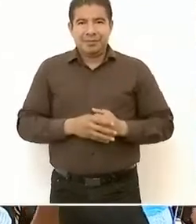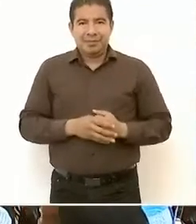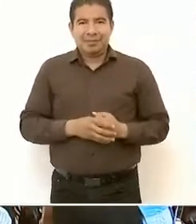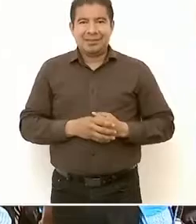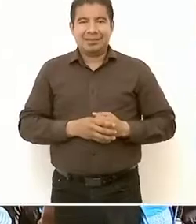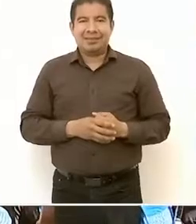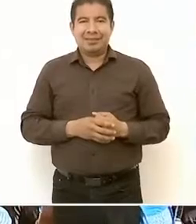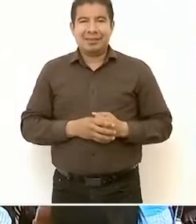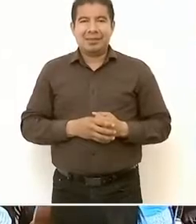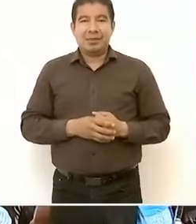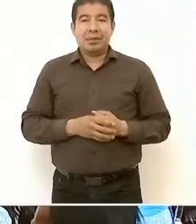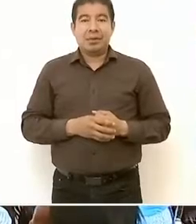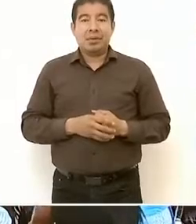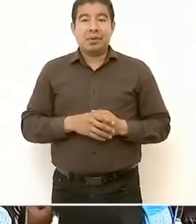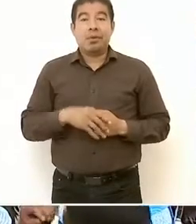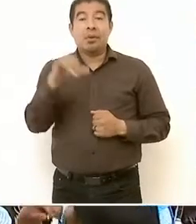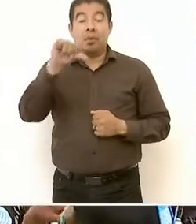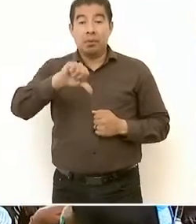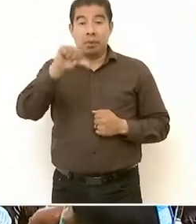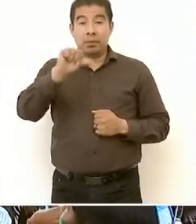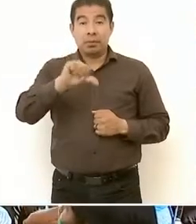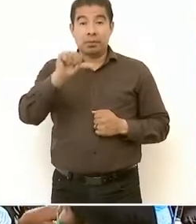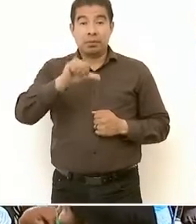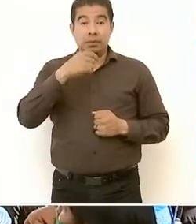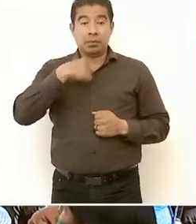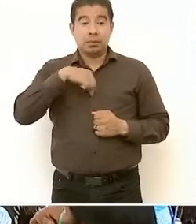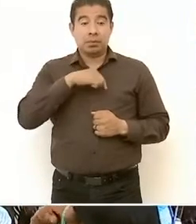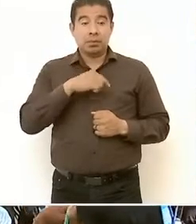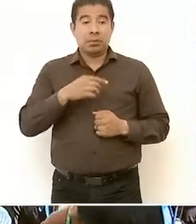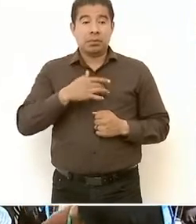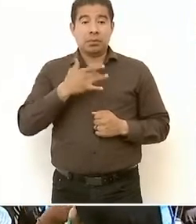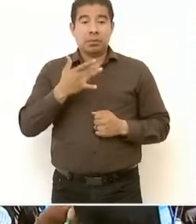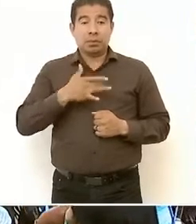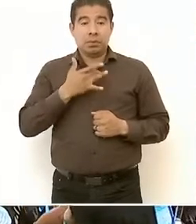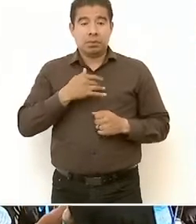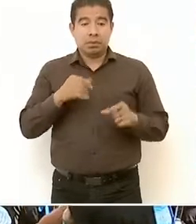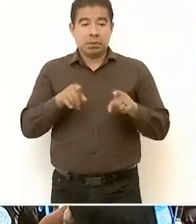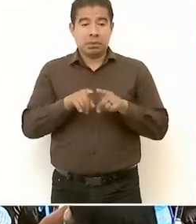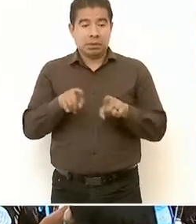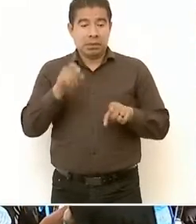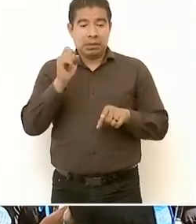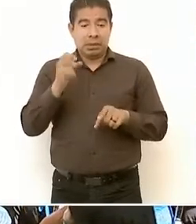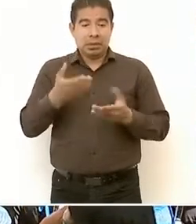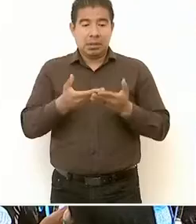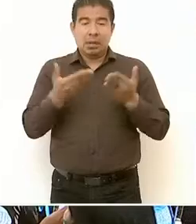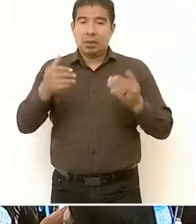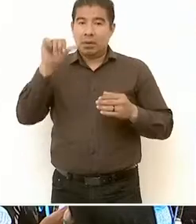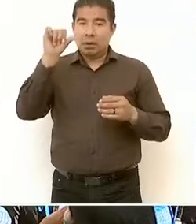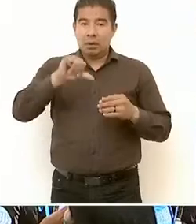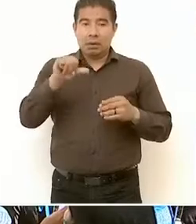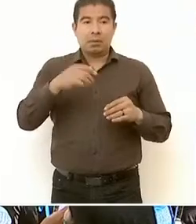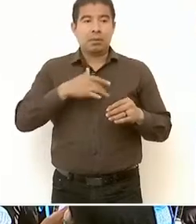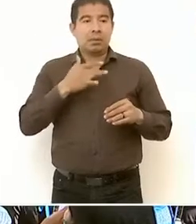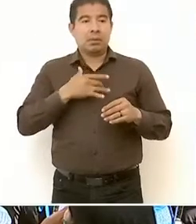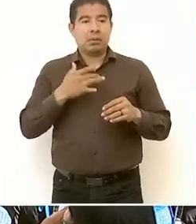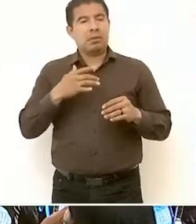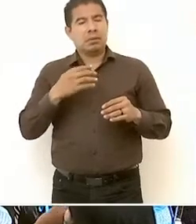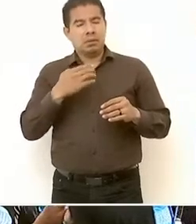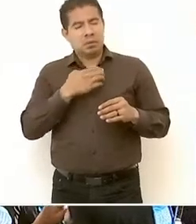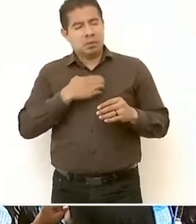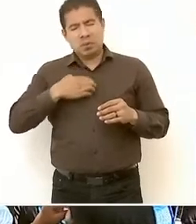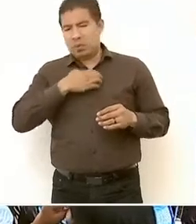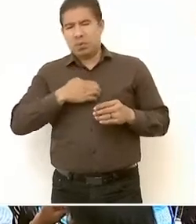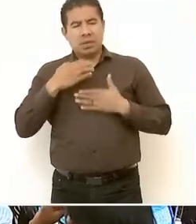Y hoy estamos también con mucha alegría de ver este Banco del Bienestar,